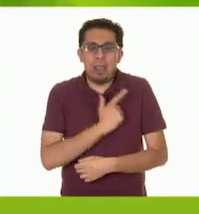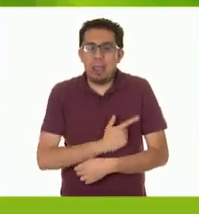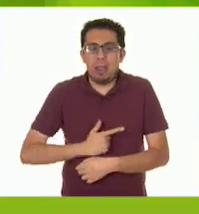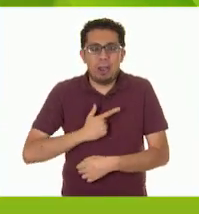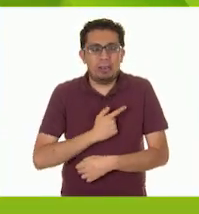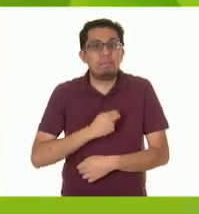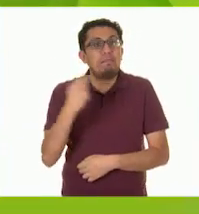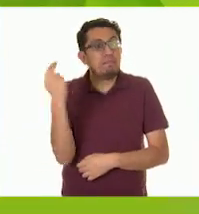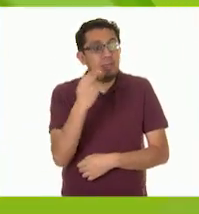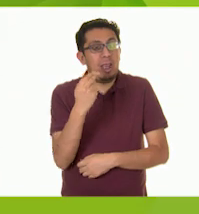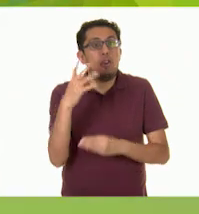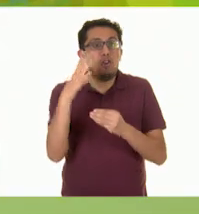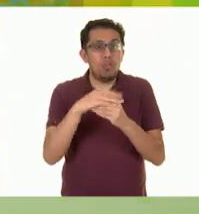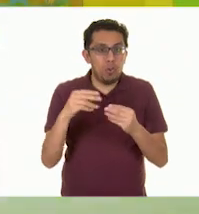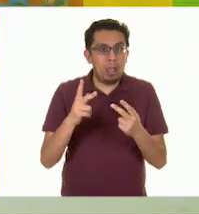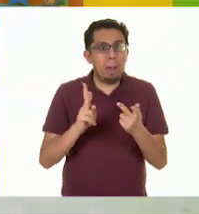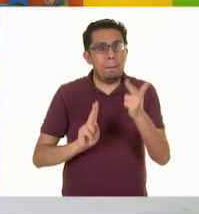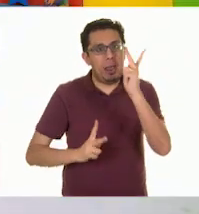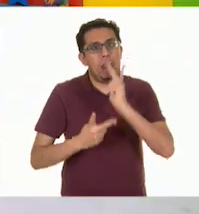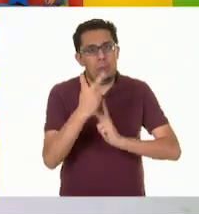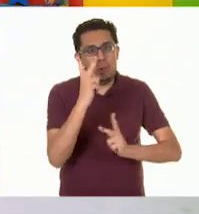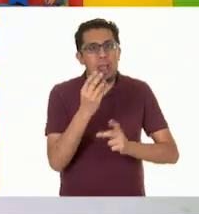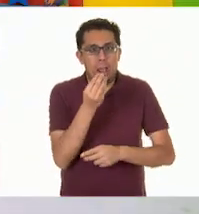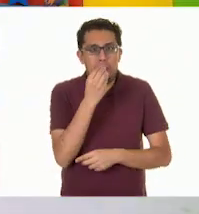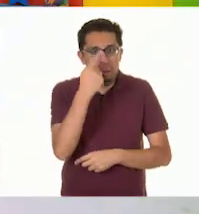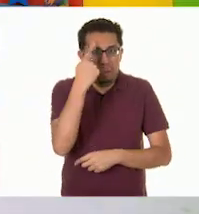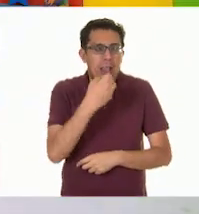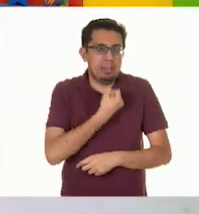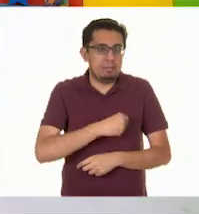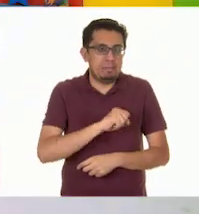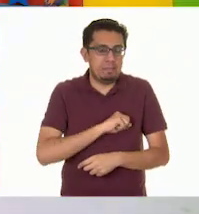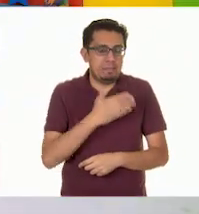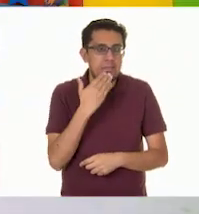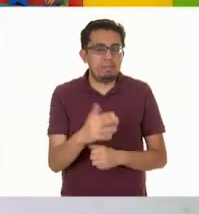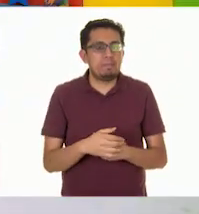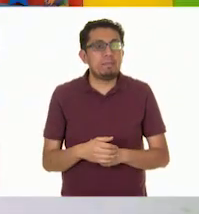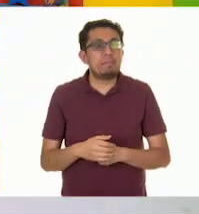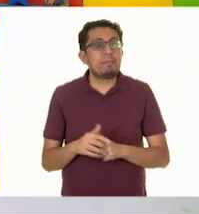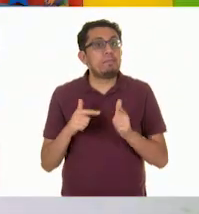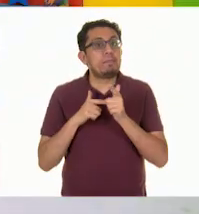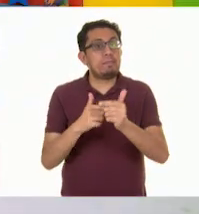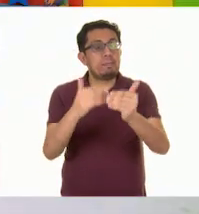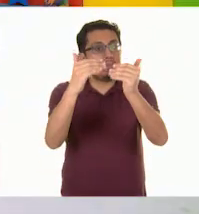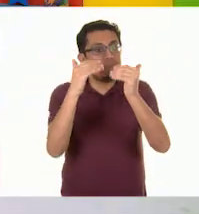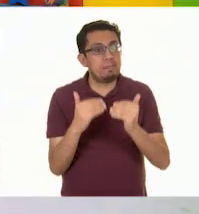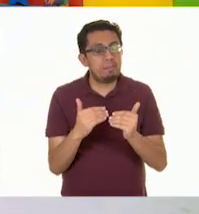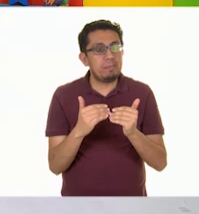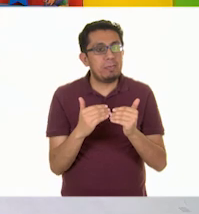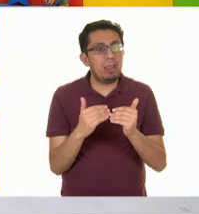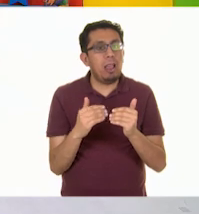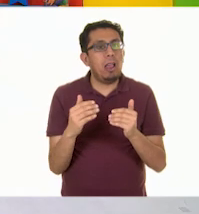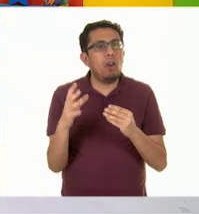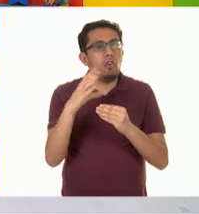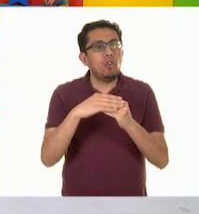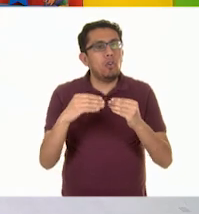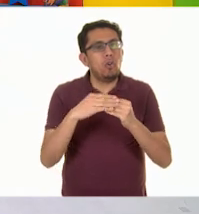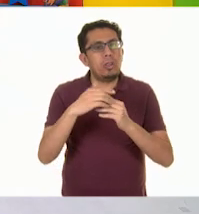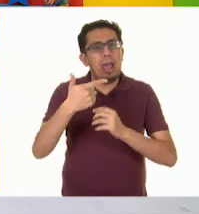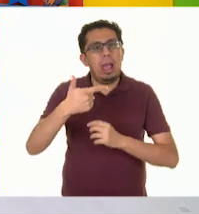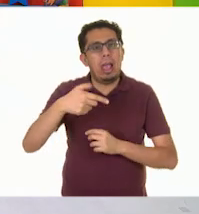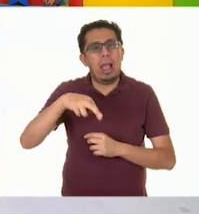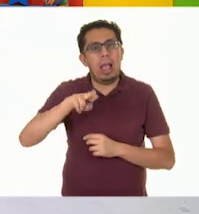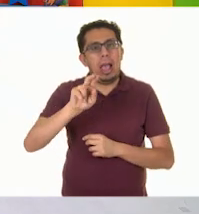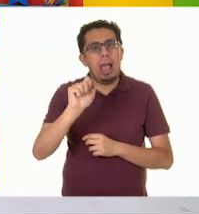comer frutas y verduras. Continuemos con el granado. Sohar, ¿tienes